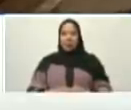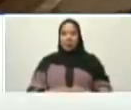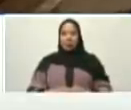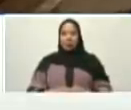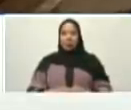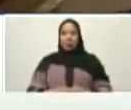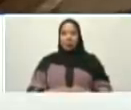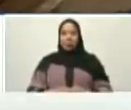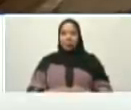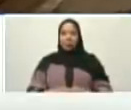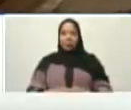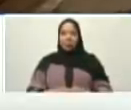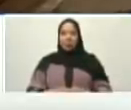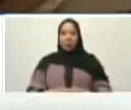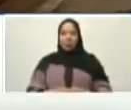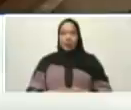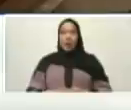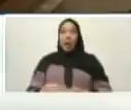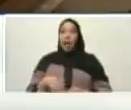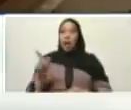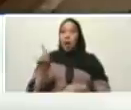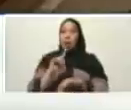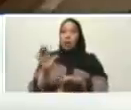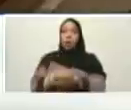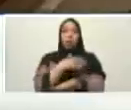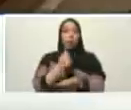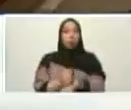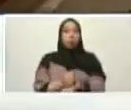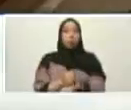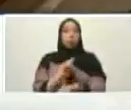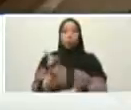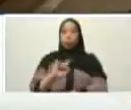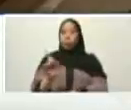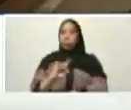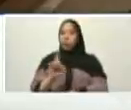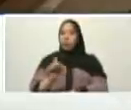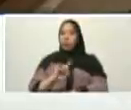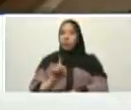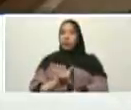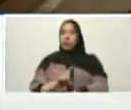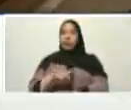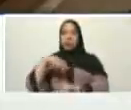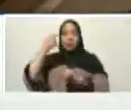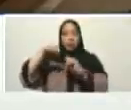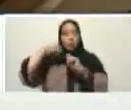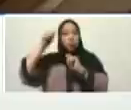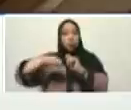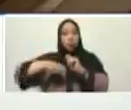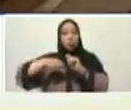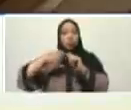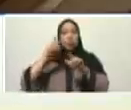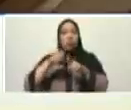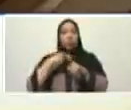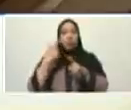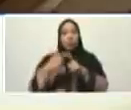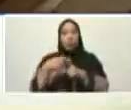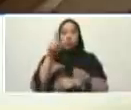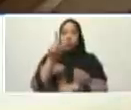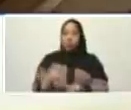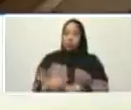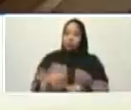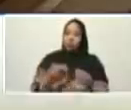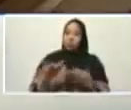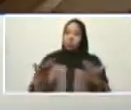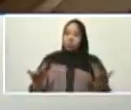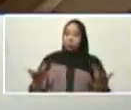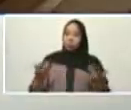bueno está inventando excusas pero tiktok ya tiene un sistema para transmitir en vivo las cosas vamos a empezar a transmitir en tiktok